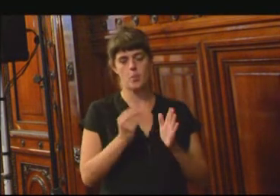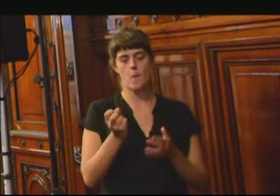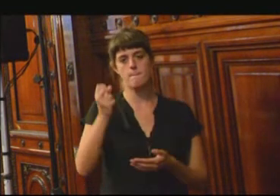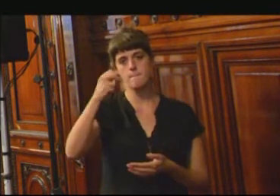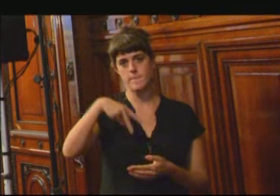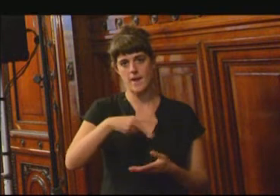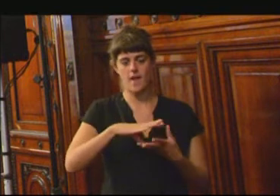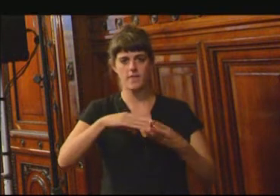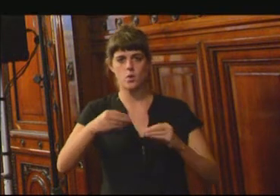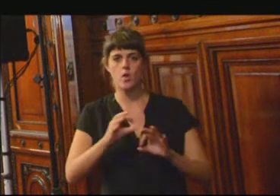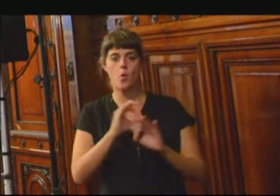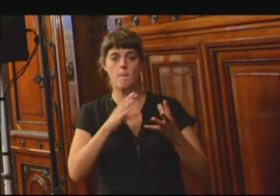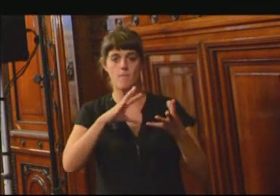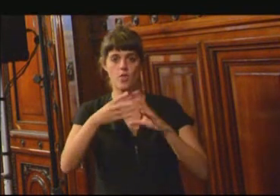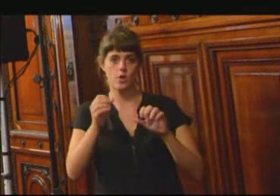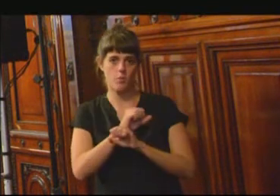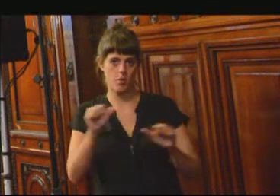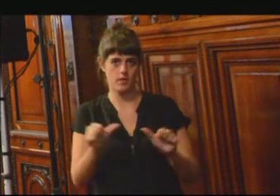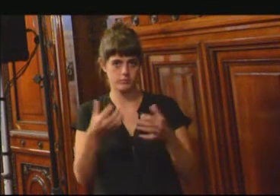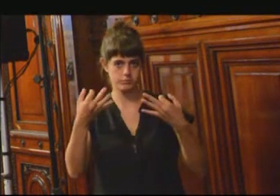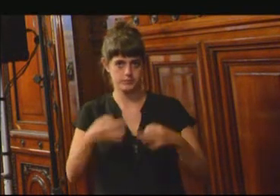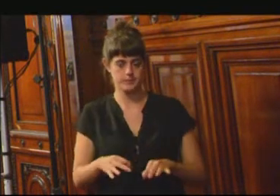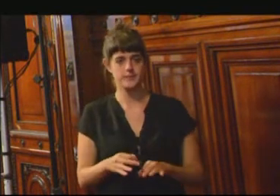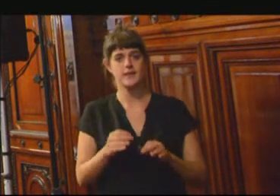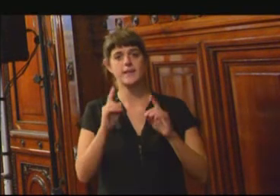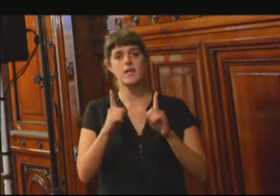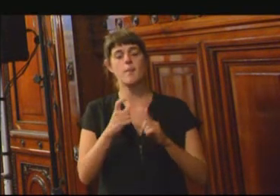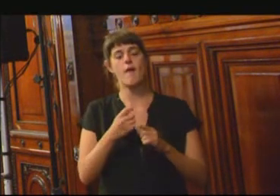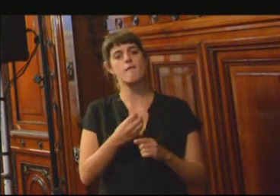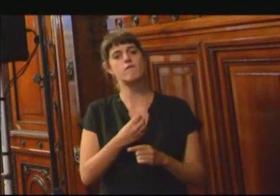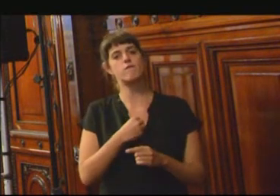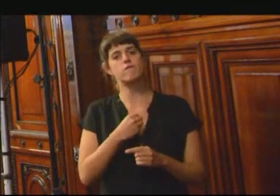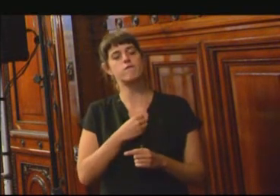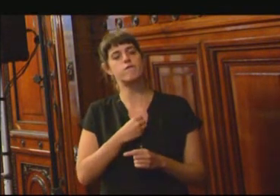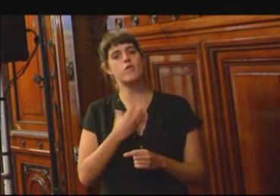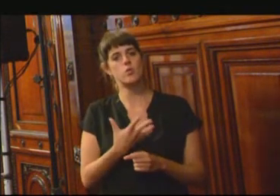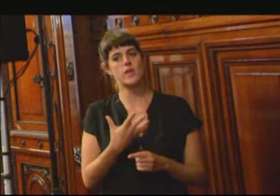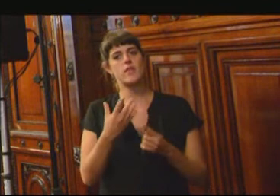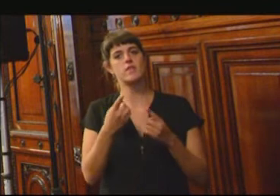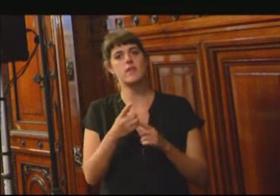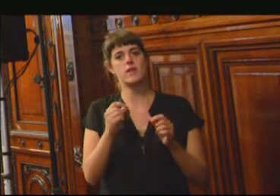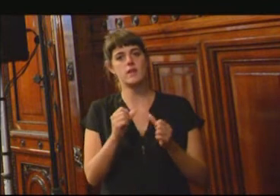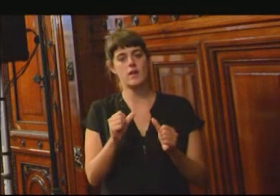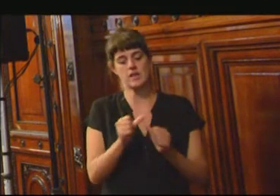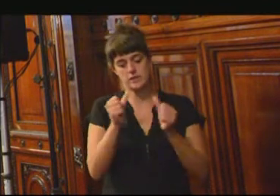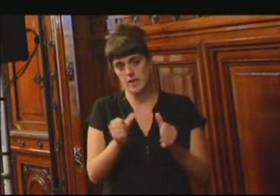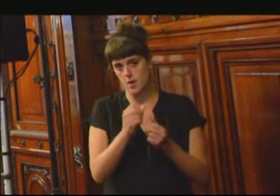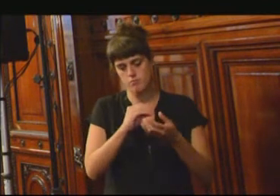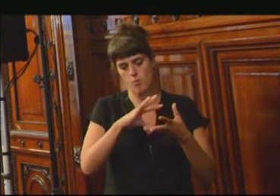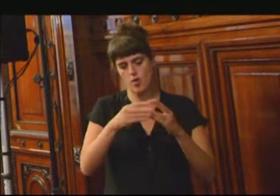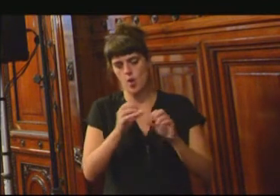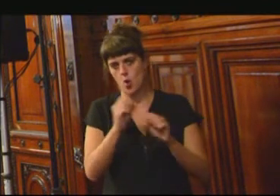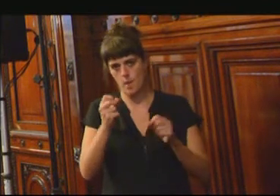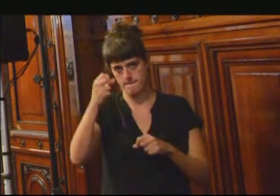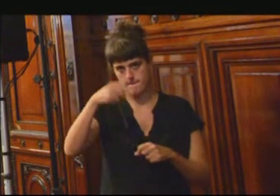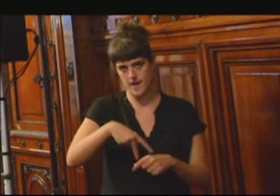modelo realizable. Y que la voluntad de implementar un modelo o plan le asigne los recursos